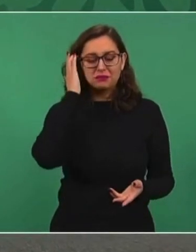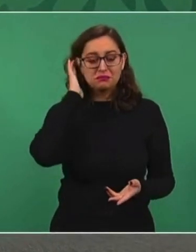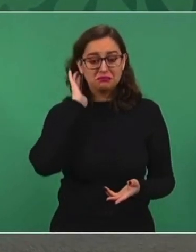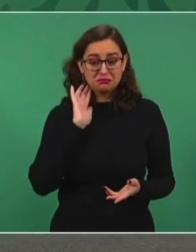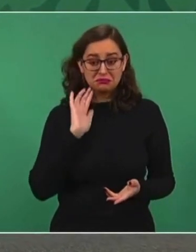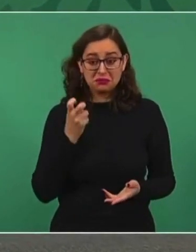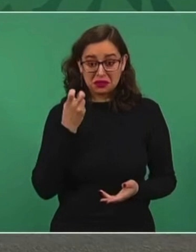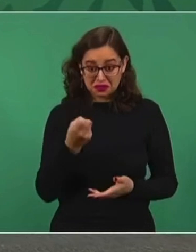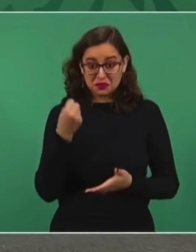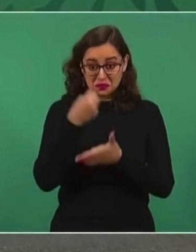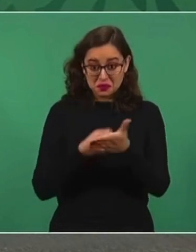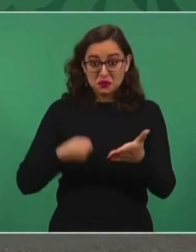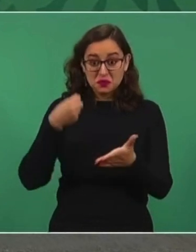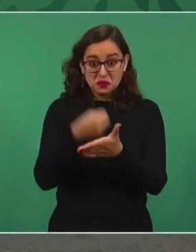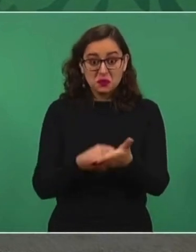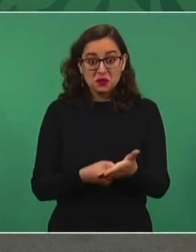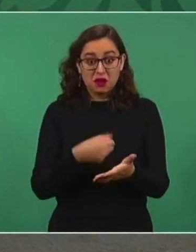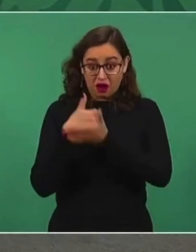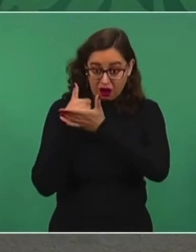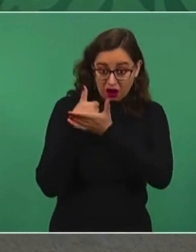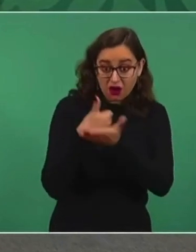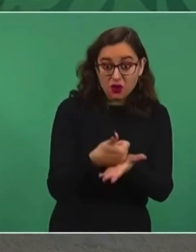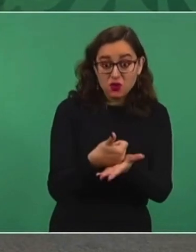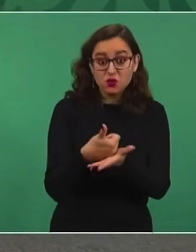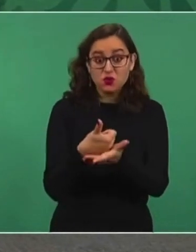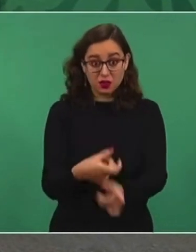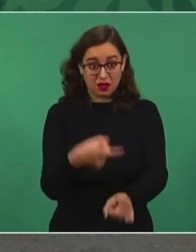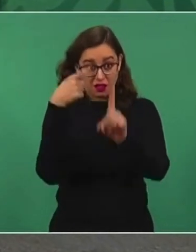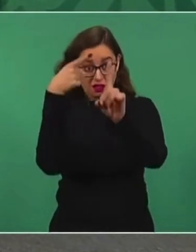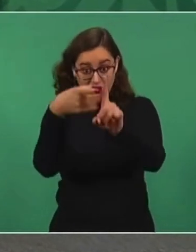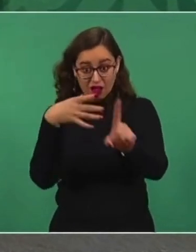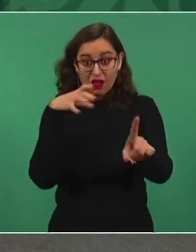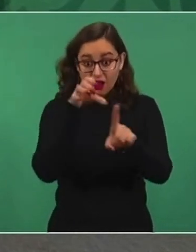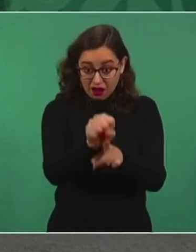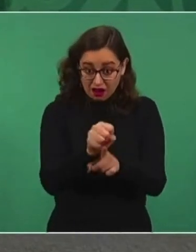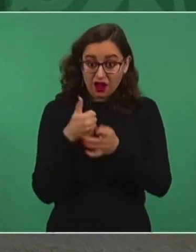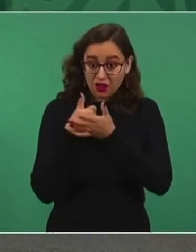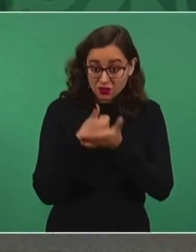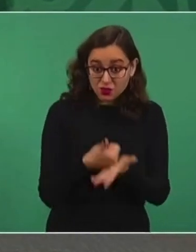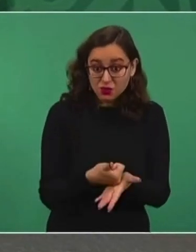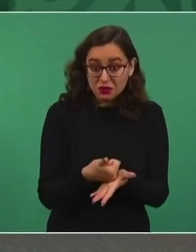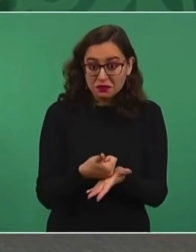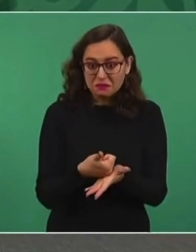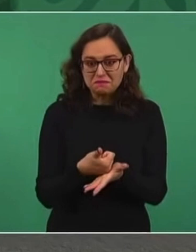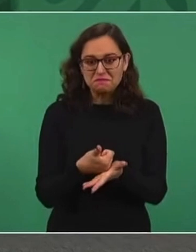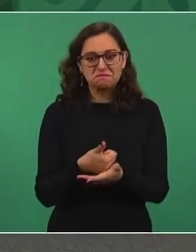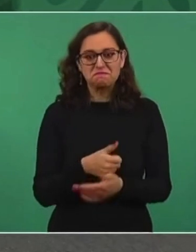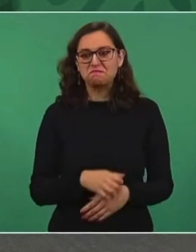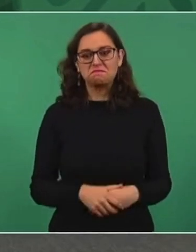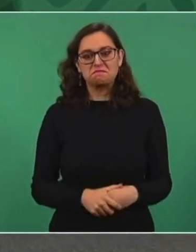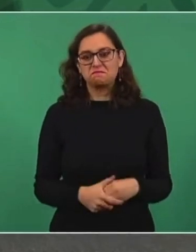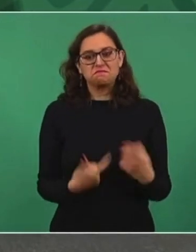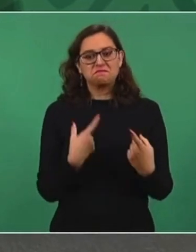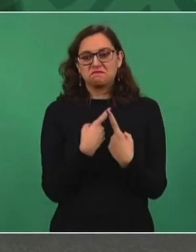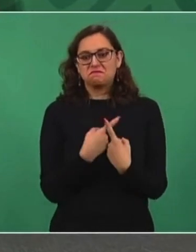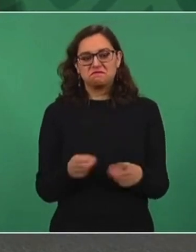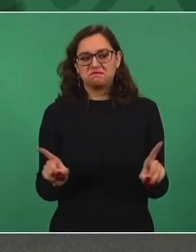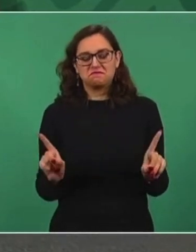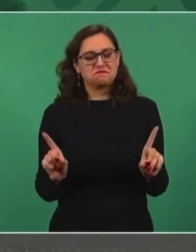ayudar a los movimientos o a las causas las afecta,